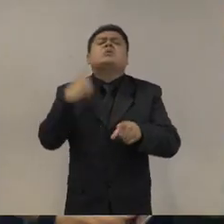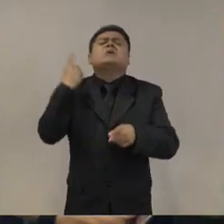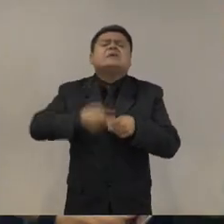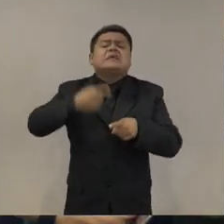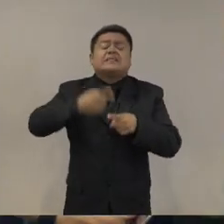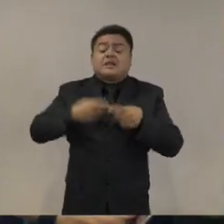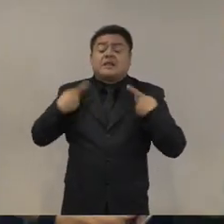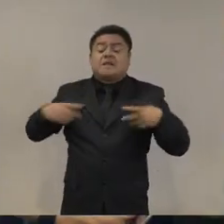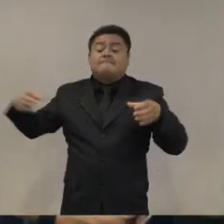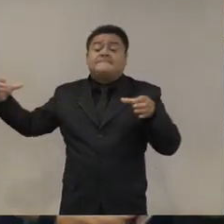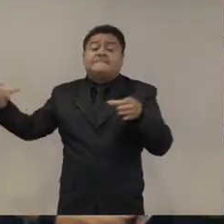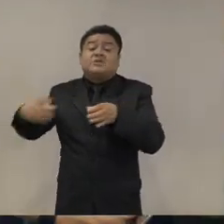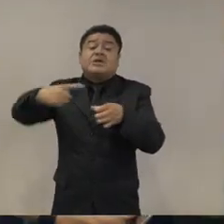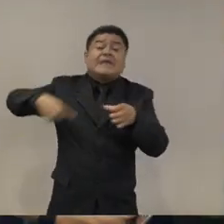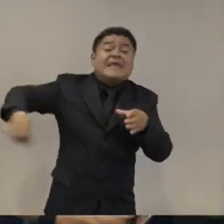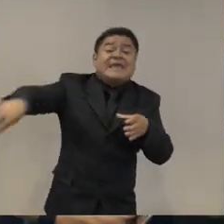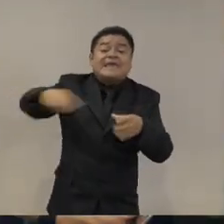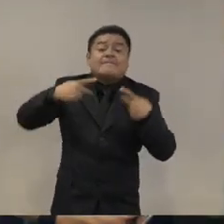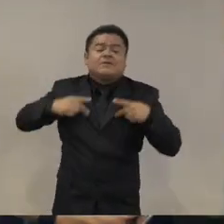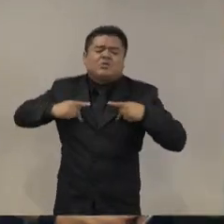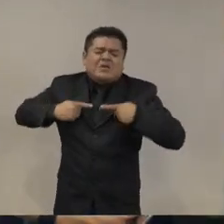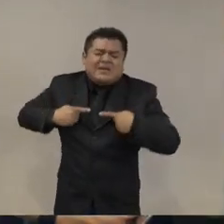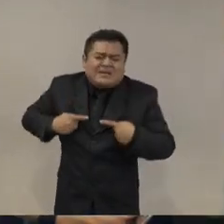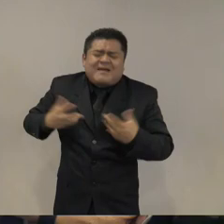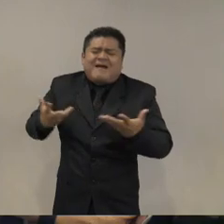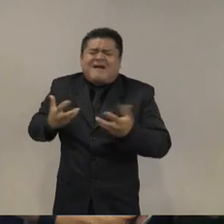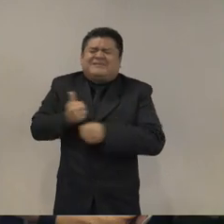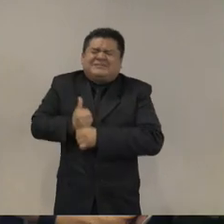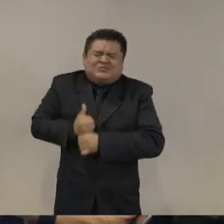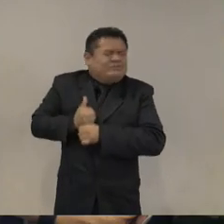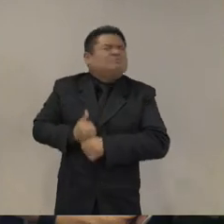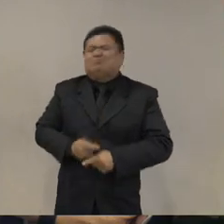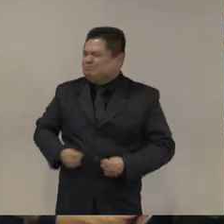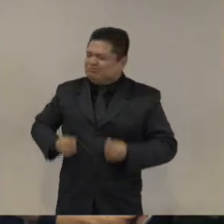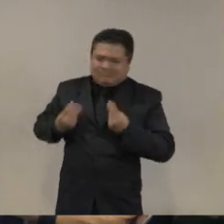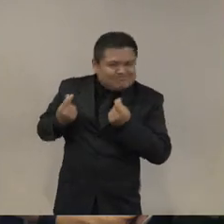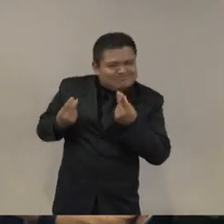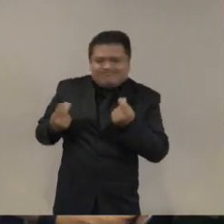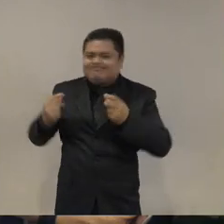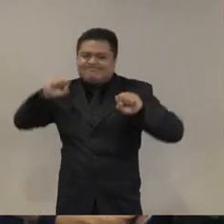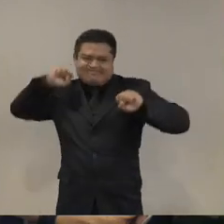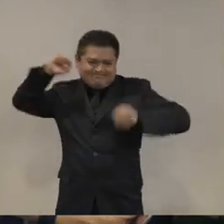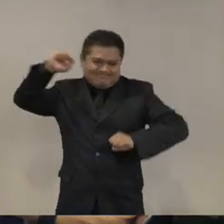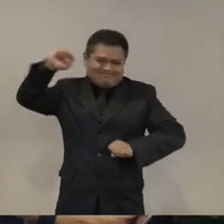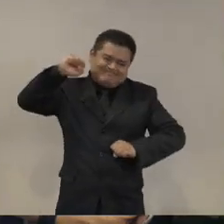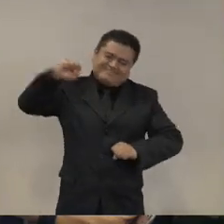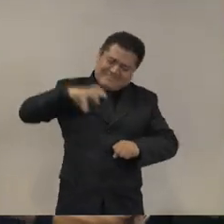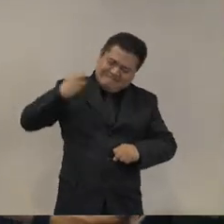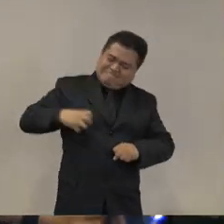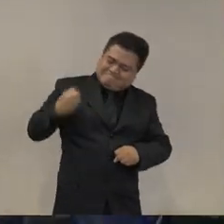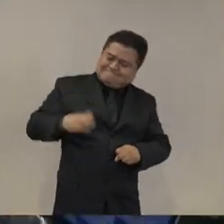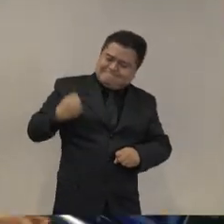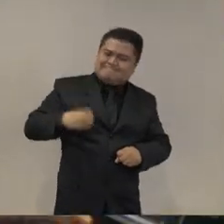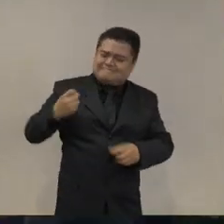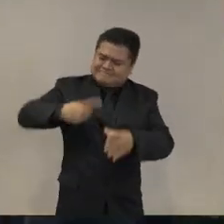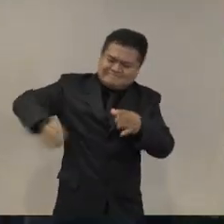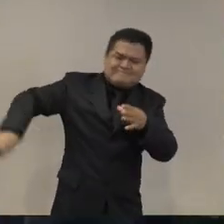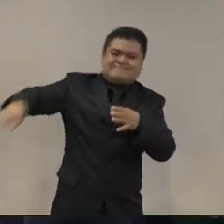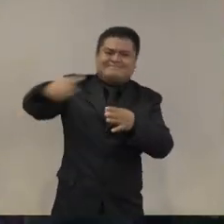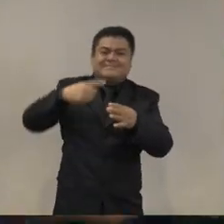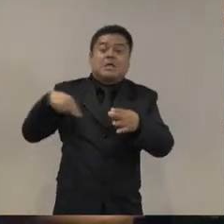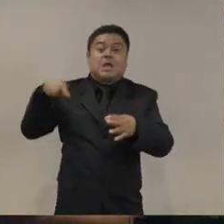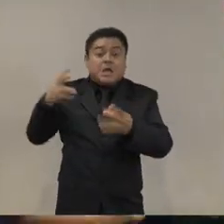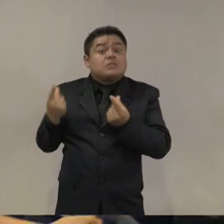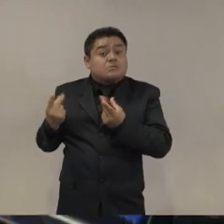instrumentos que han logrado las víctimas con su presión permanente y a pesar de eso no salimos de la